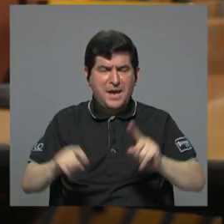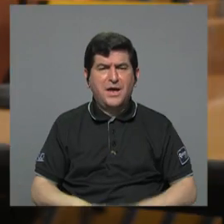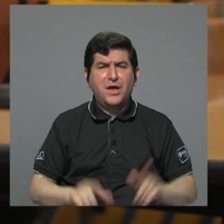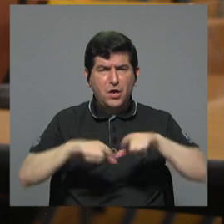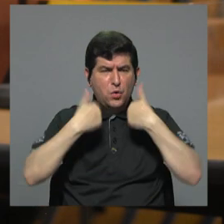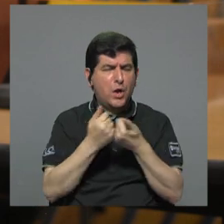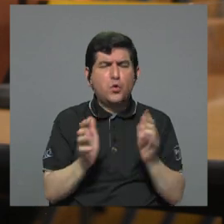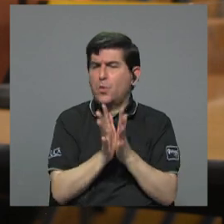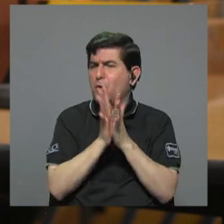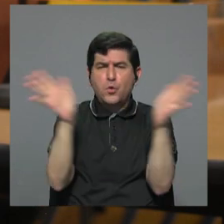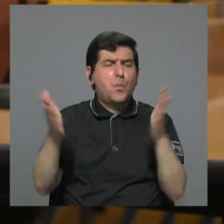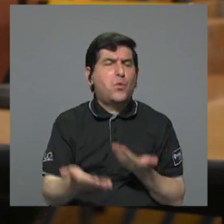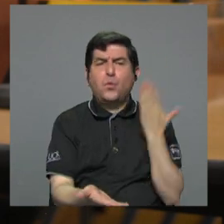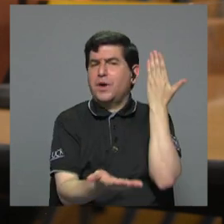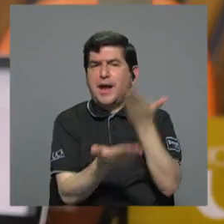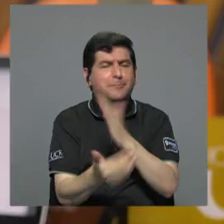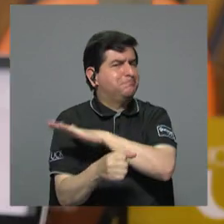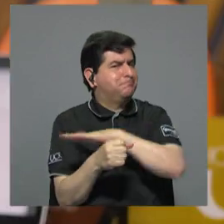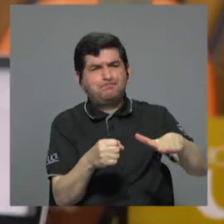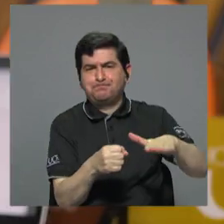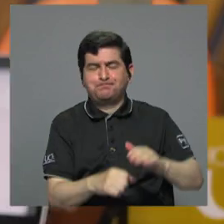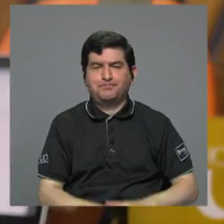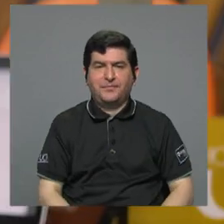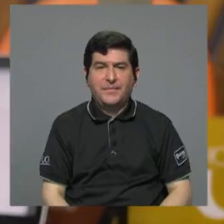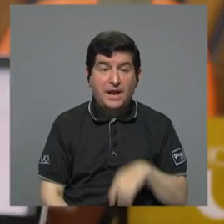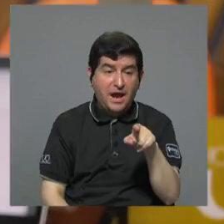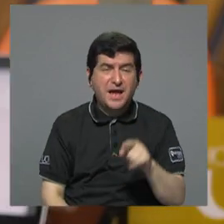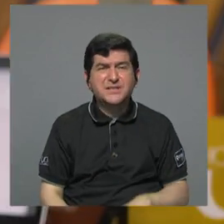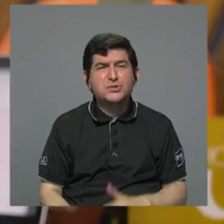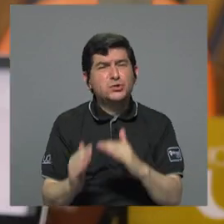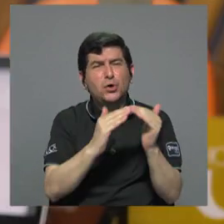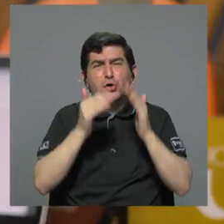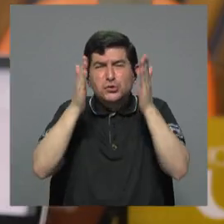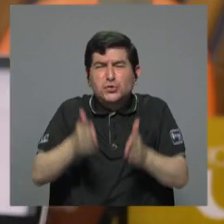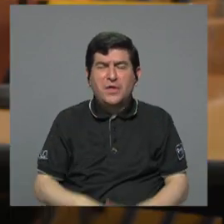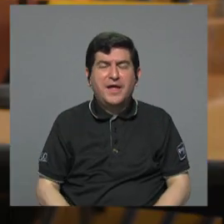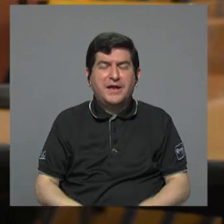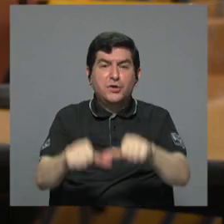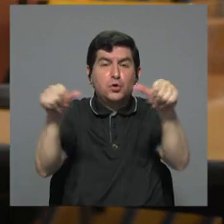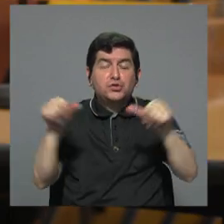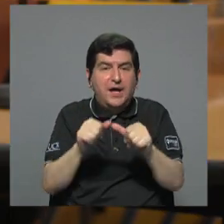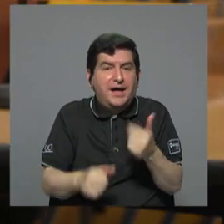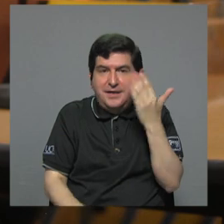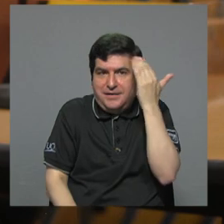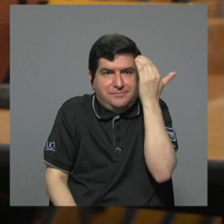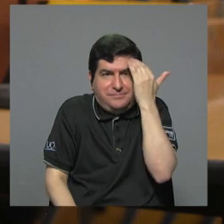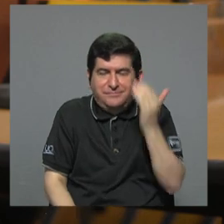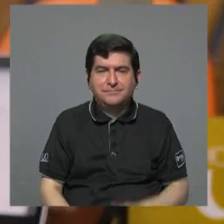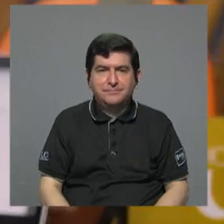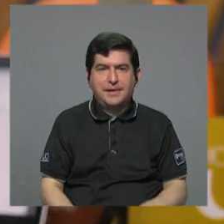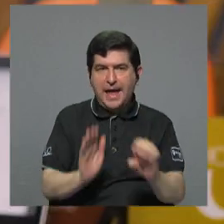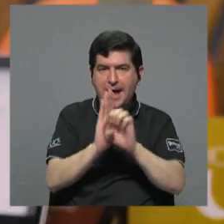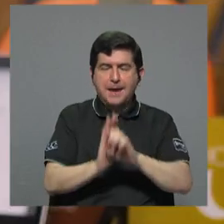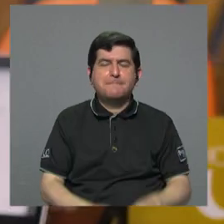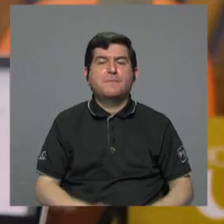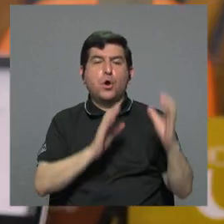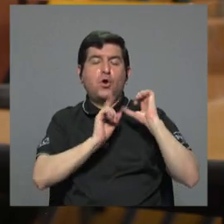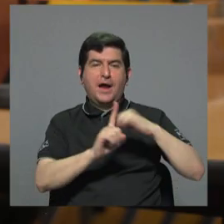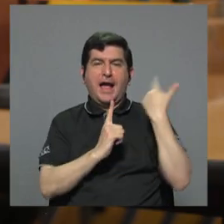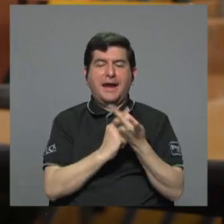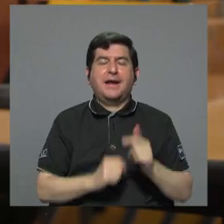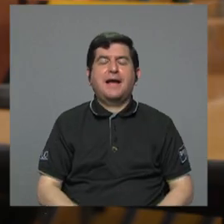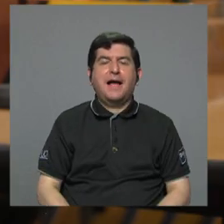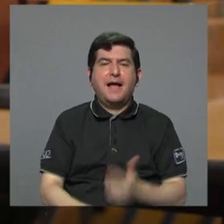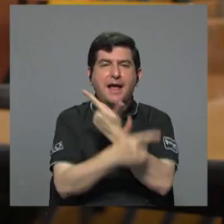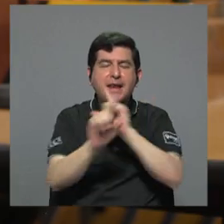pública la propuesta completa eso deja a la ciudadanía con puntos ciegos por ejemplo con las cargas sociales el liberal progresista